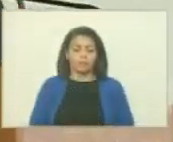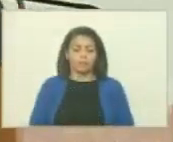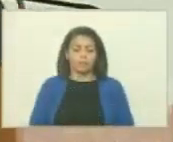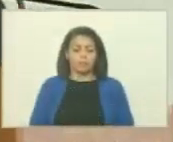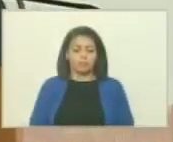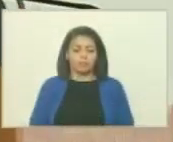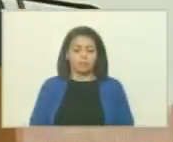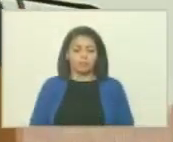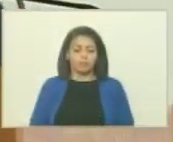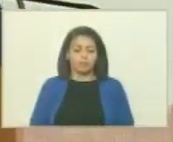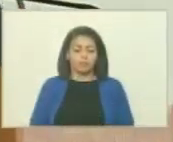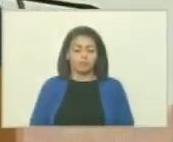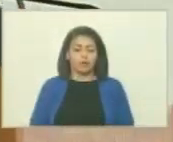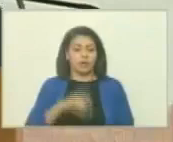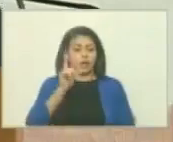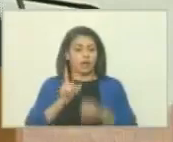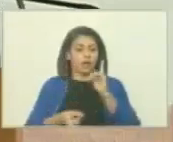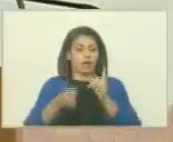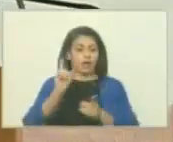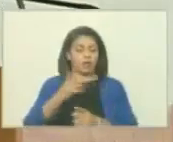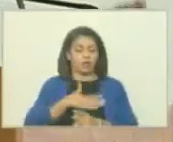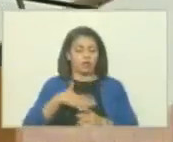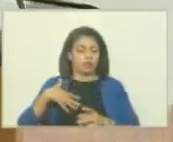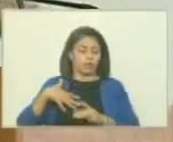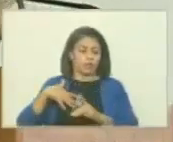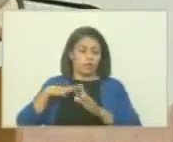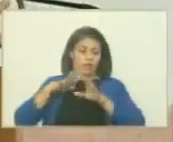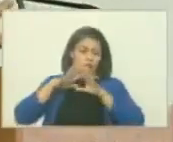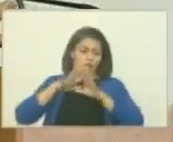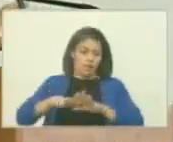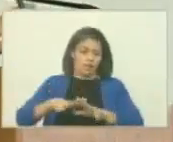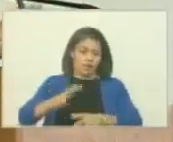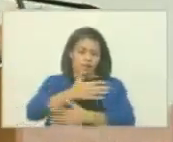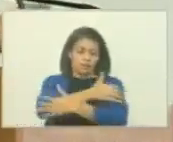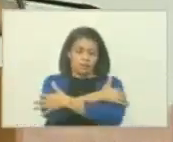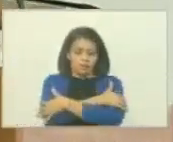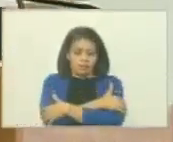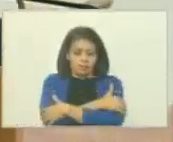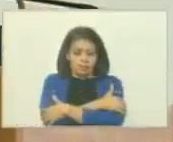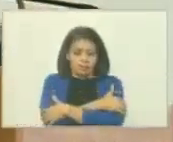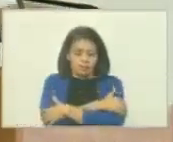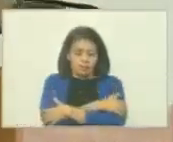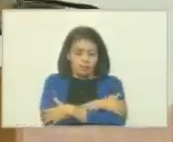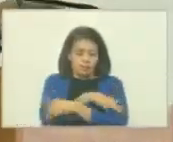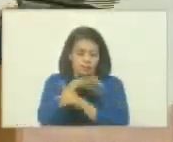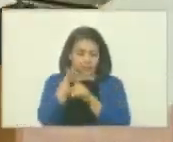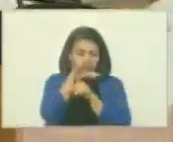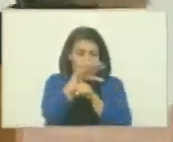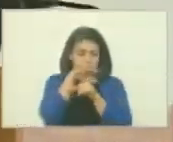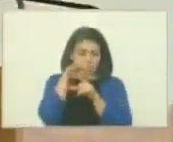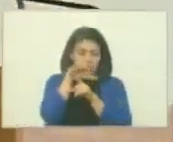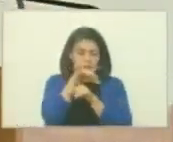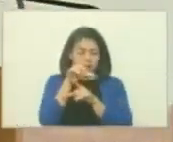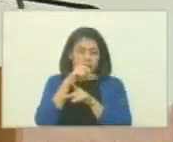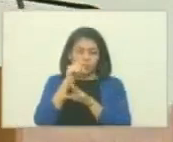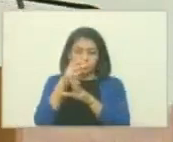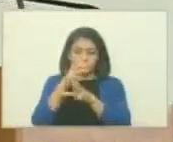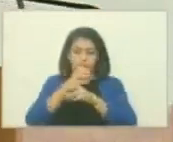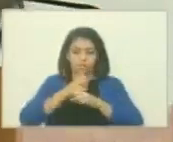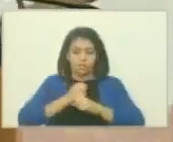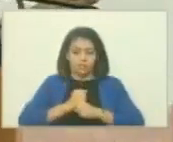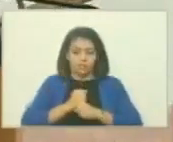es la constante y algunos querrán empujar aquel abrazo a la intriga a la desconfianza